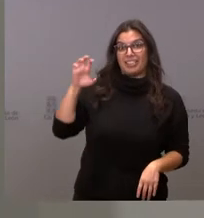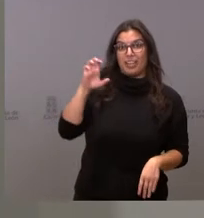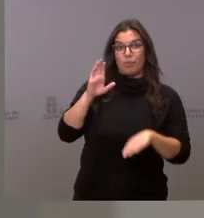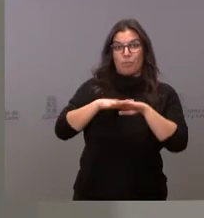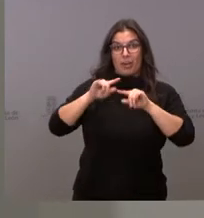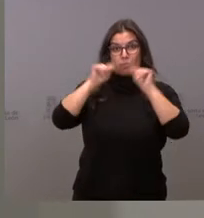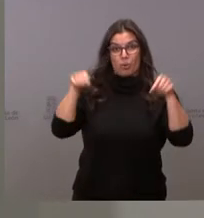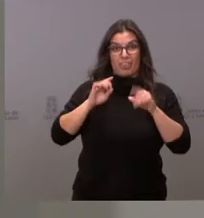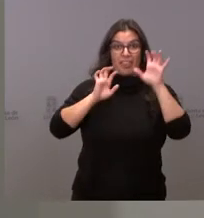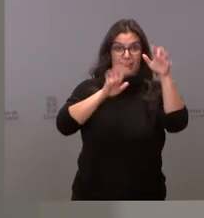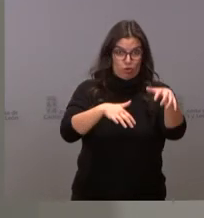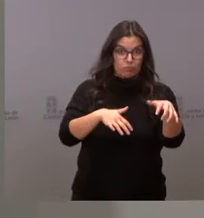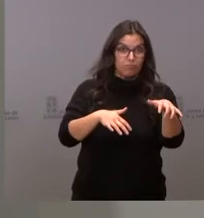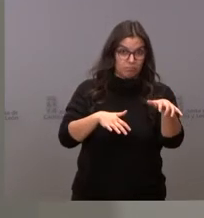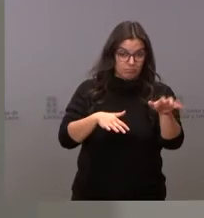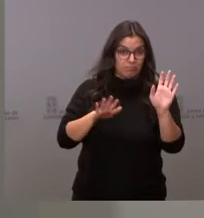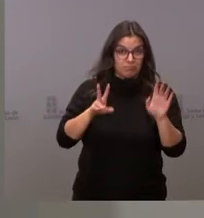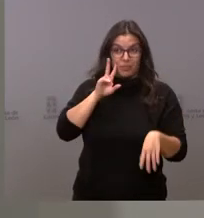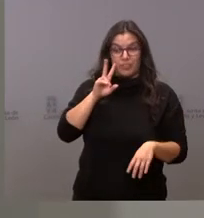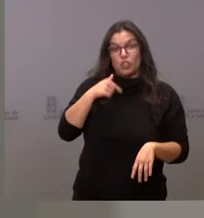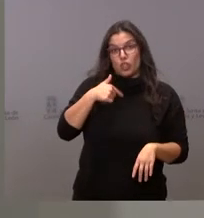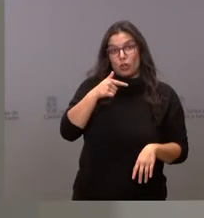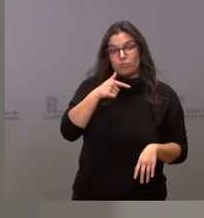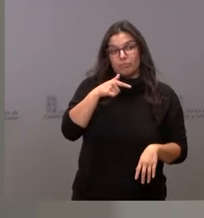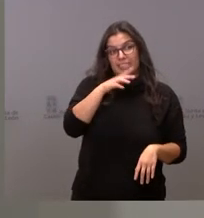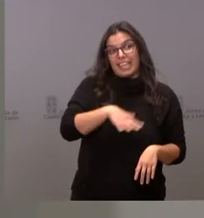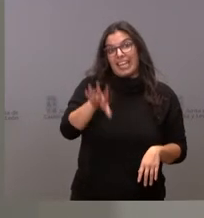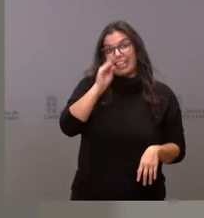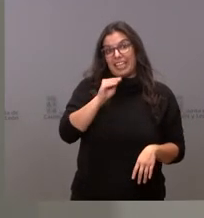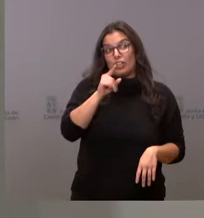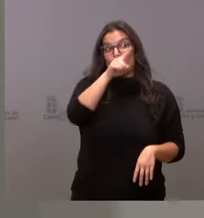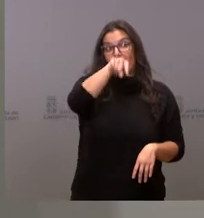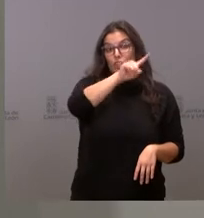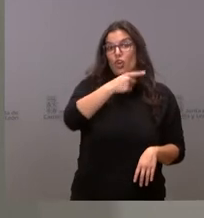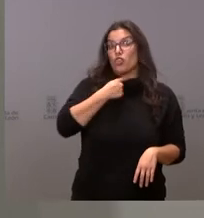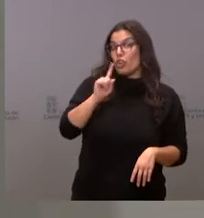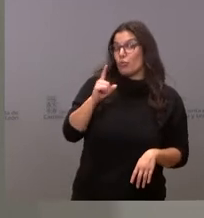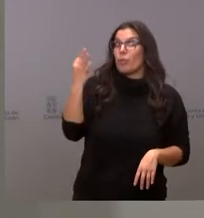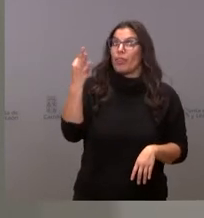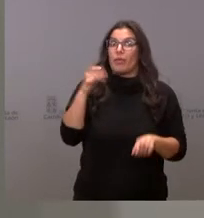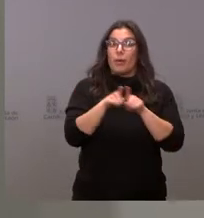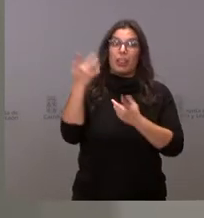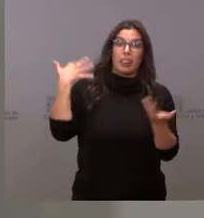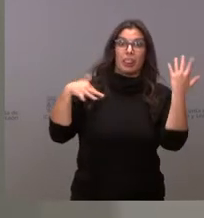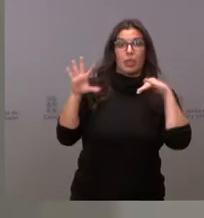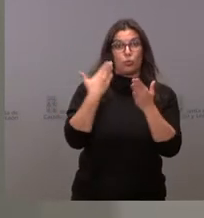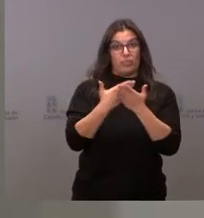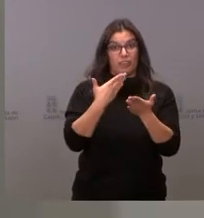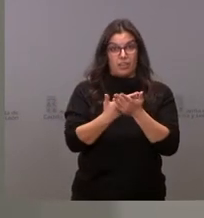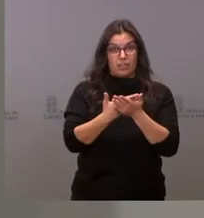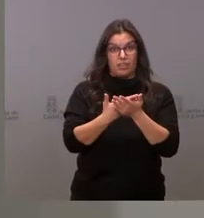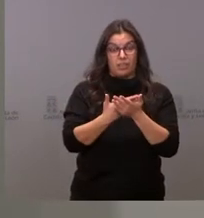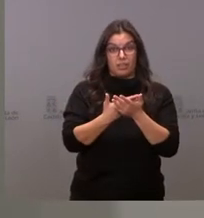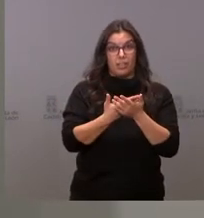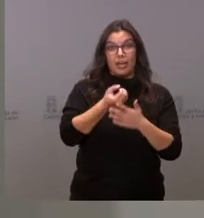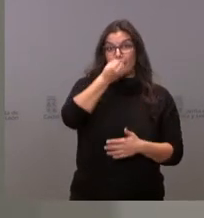provincia de León. Entiendo que tienen que justificarse y entiendo que los representantes del Partido Socialista en León tengan